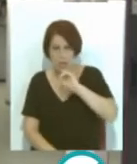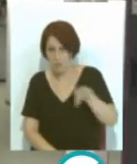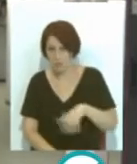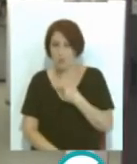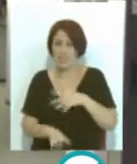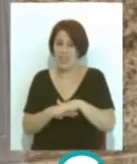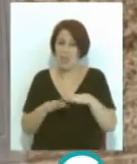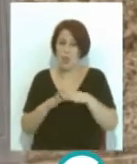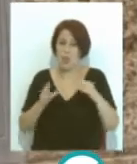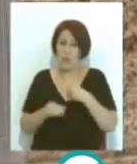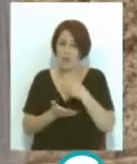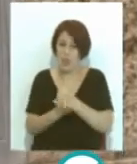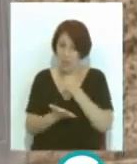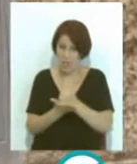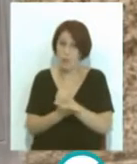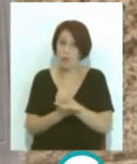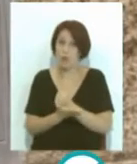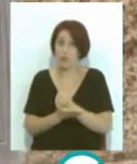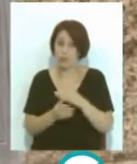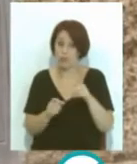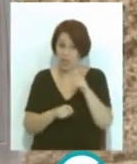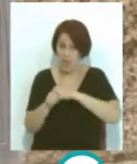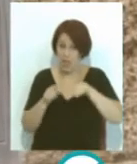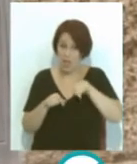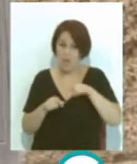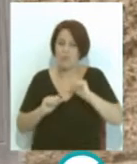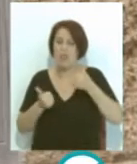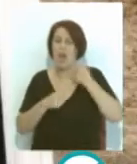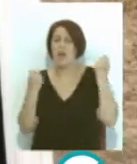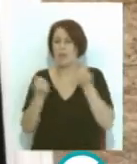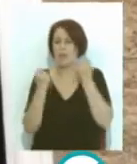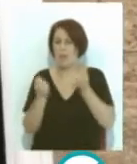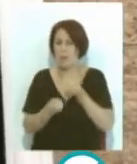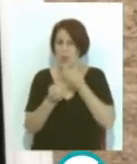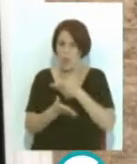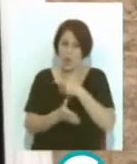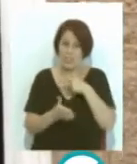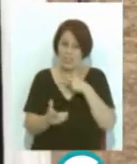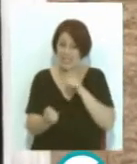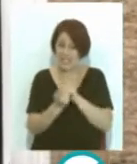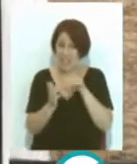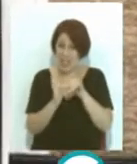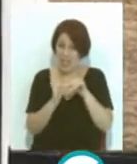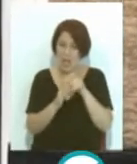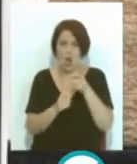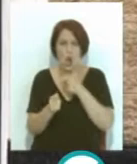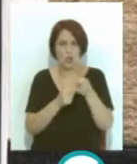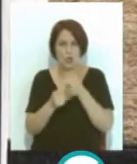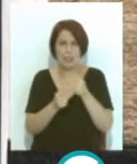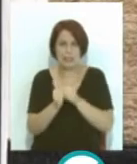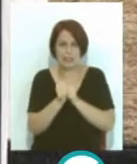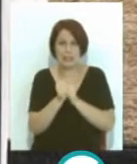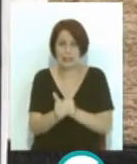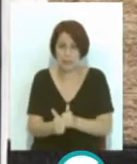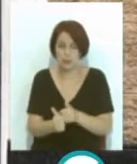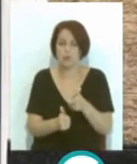la Red Andaluza de Farmacéuticos inicia una campaña con información, contrato cercano, con control y seguimiento